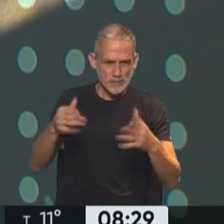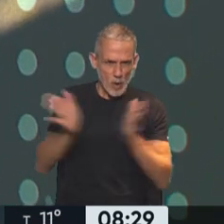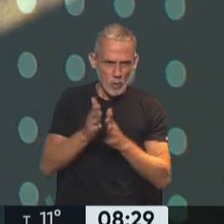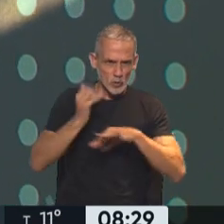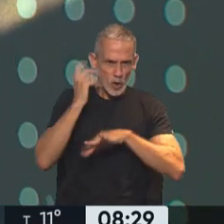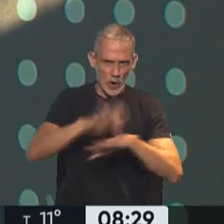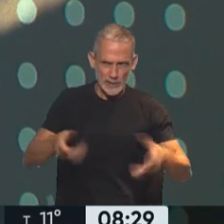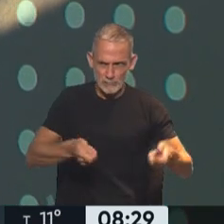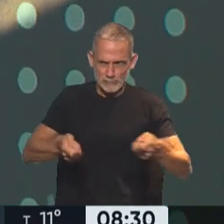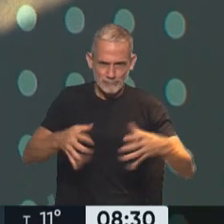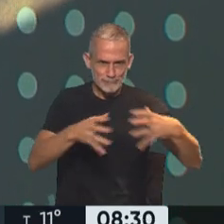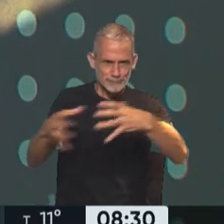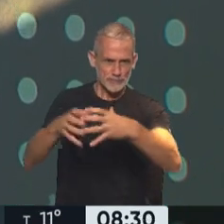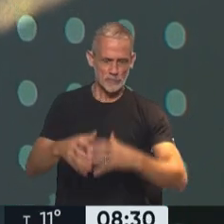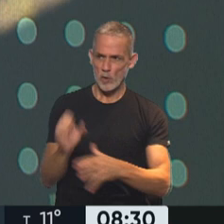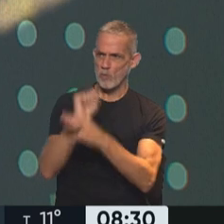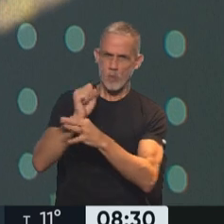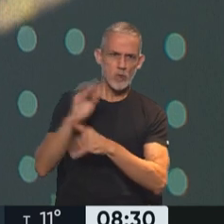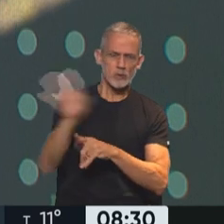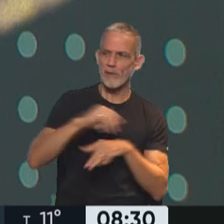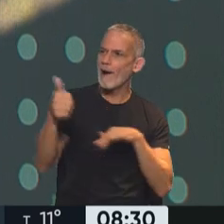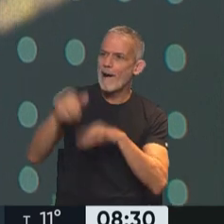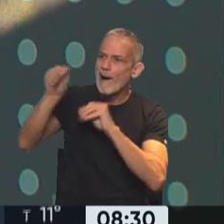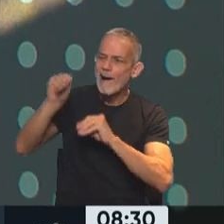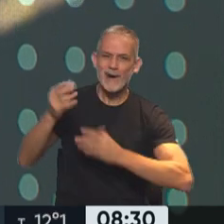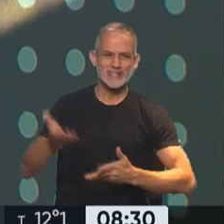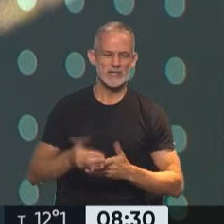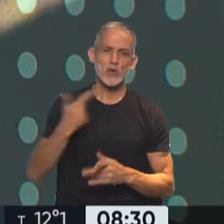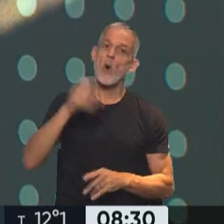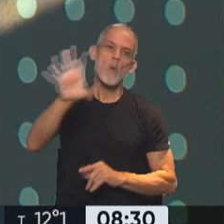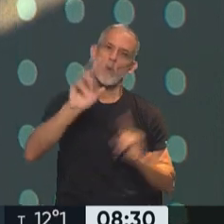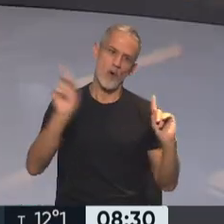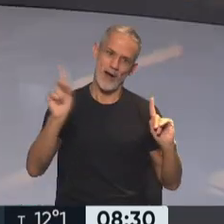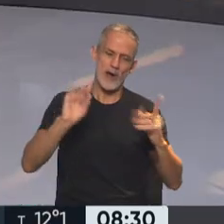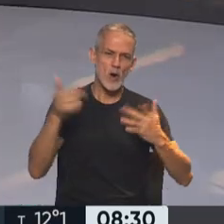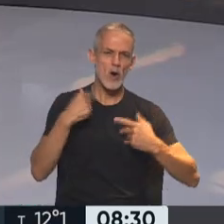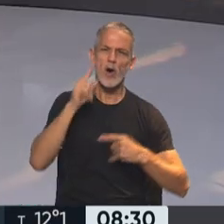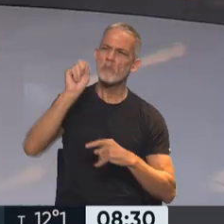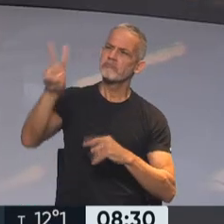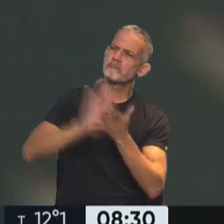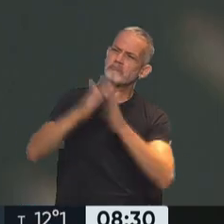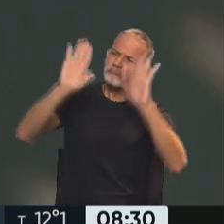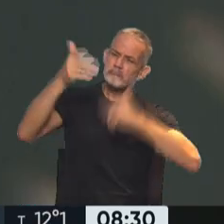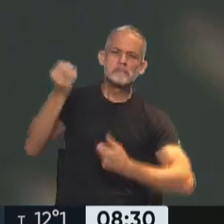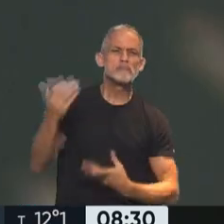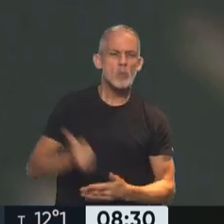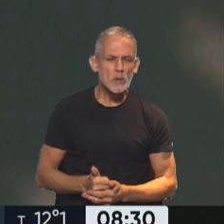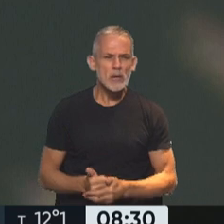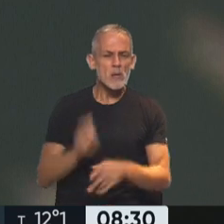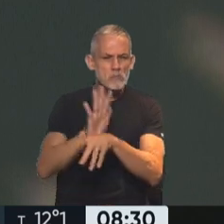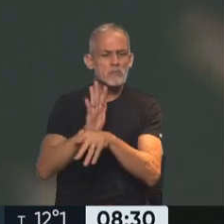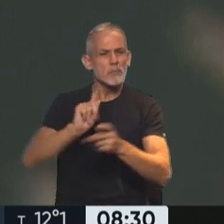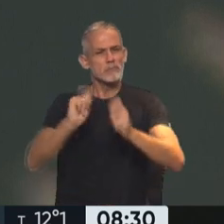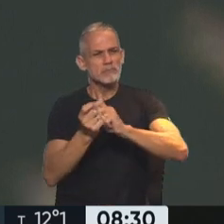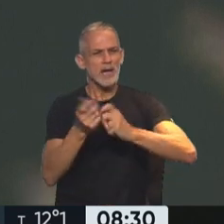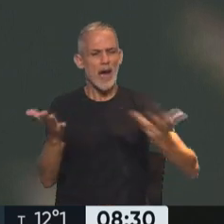nietos y las nietas, lo llevaron, fue una eminencia, todo el mundo se acercaba a saludarlo. Y no es que nos burlamos de él, sino que lo admiramos. Y eso está bueno porque está reformulando un